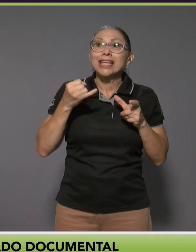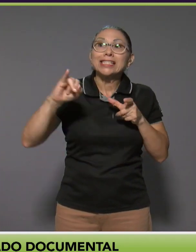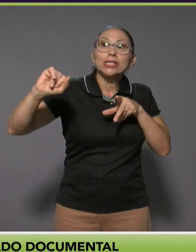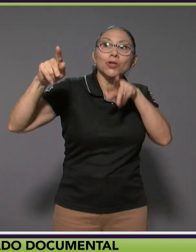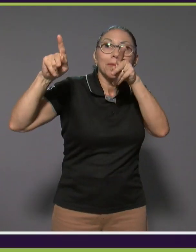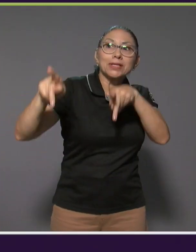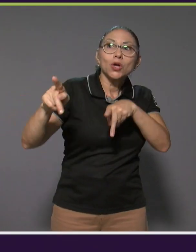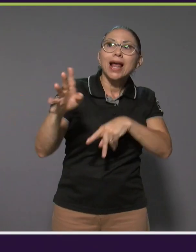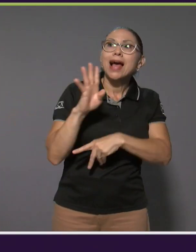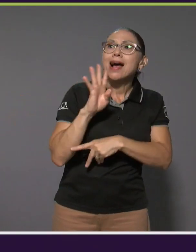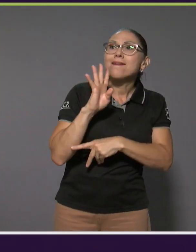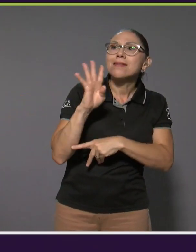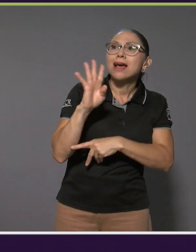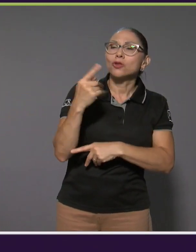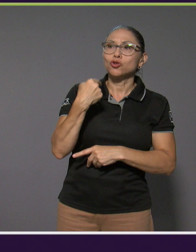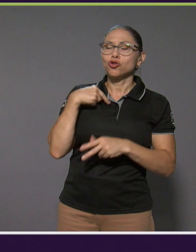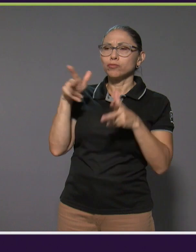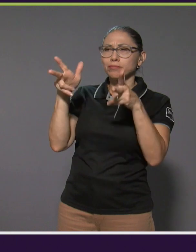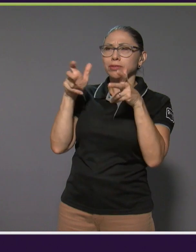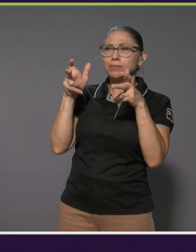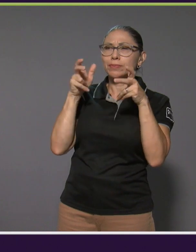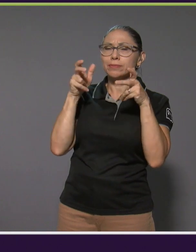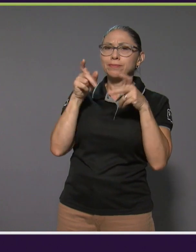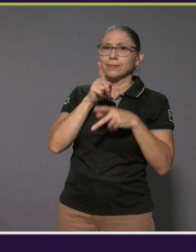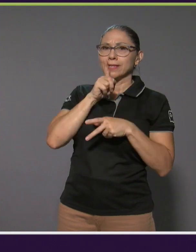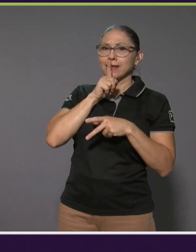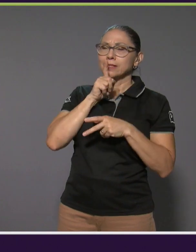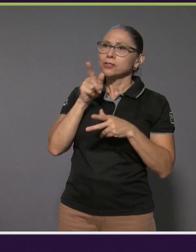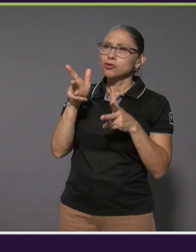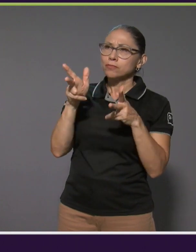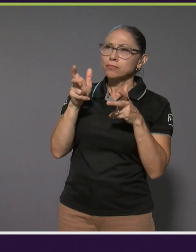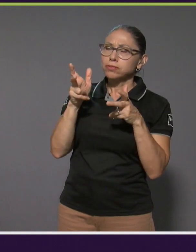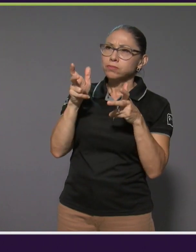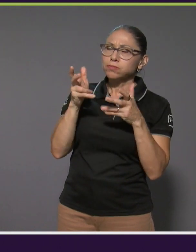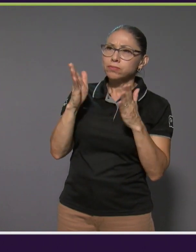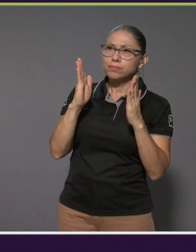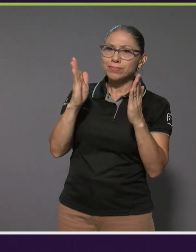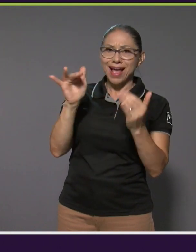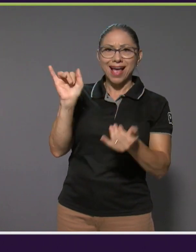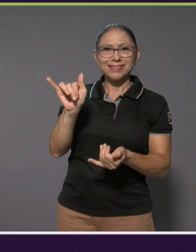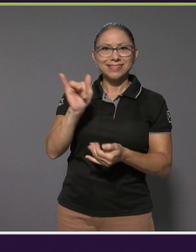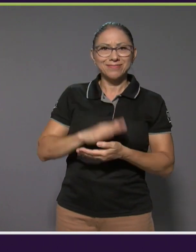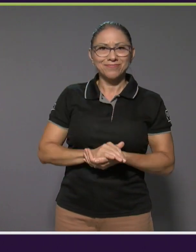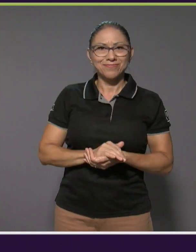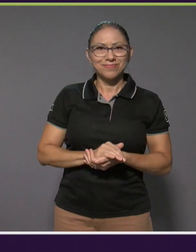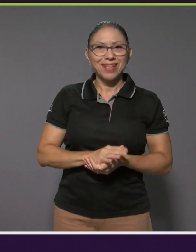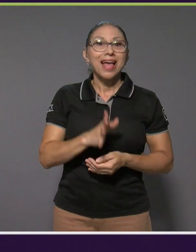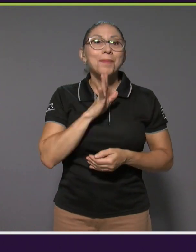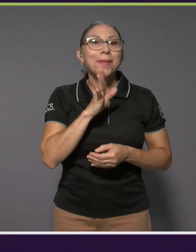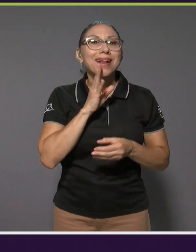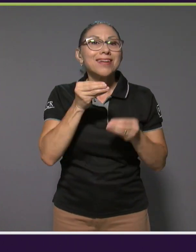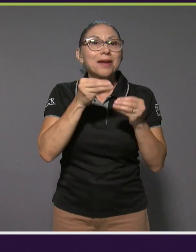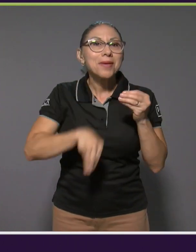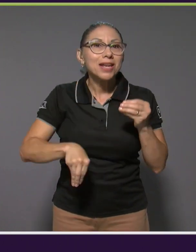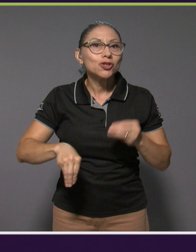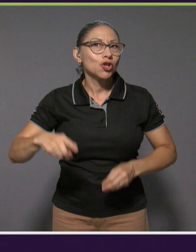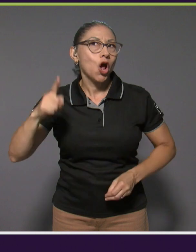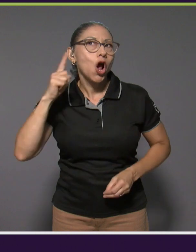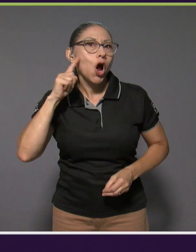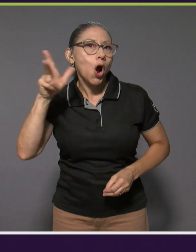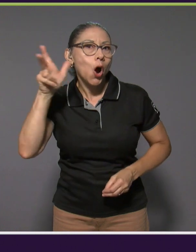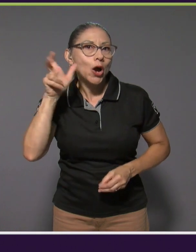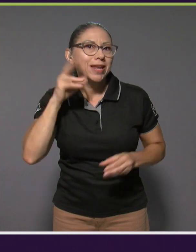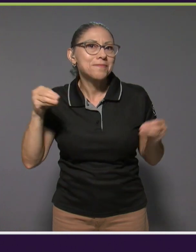usted tiene que permanecer en silencio y hacer así, para hablar menos y oír más, para